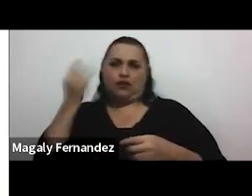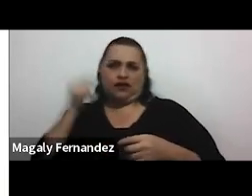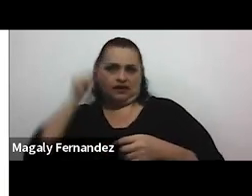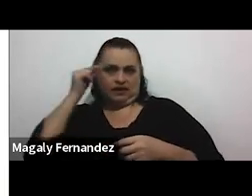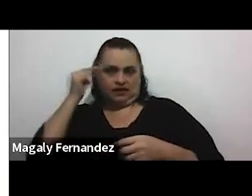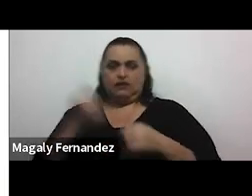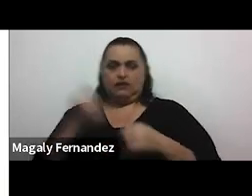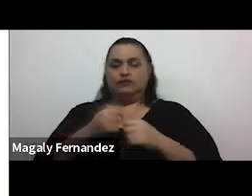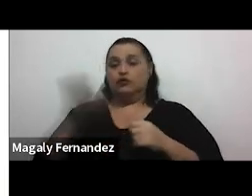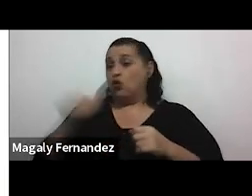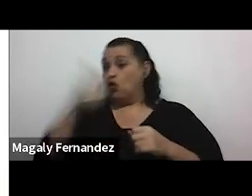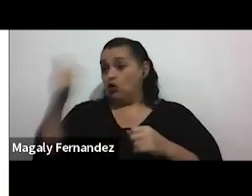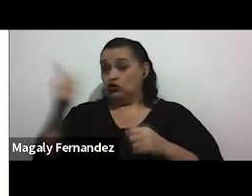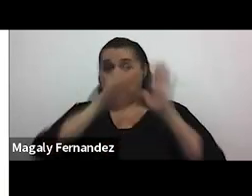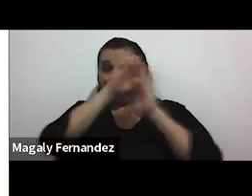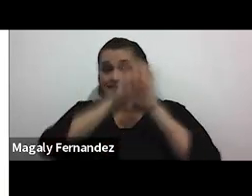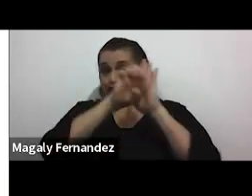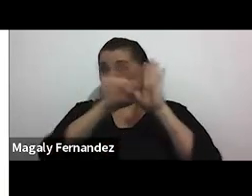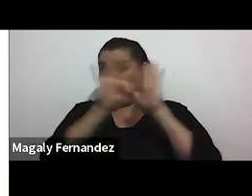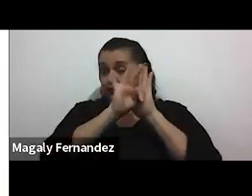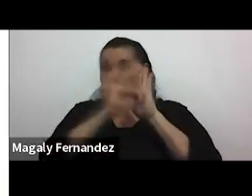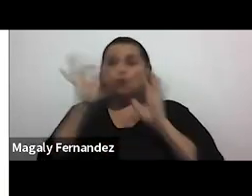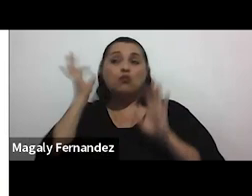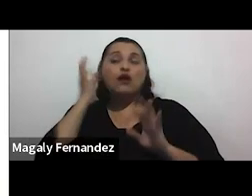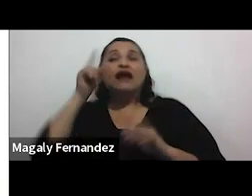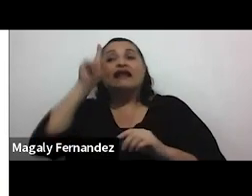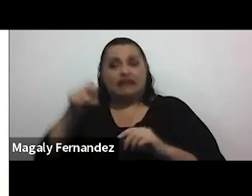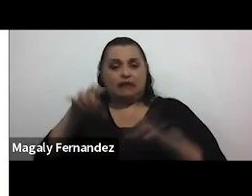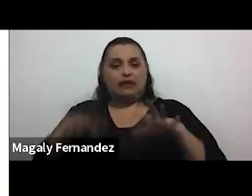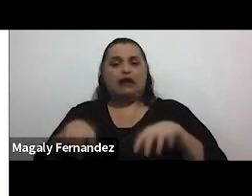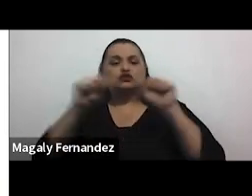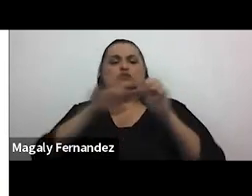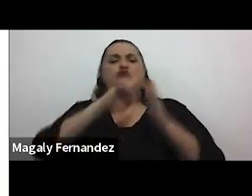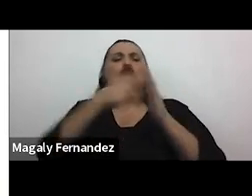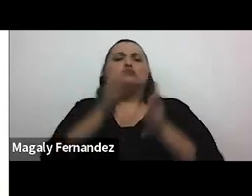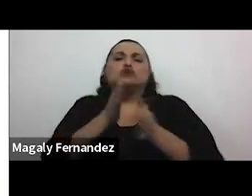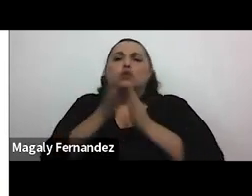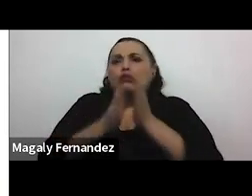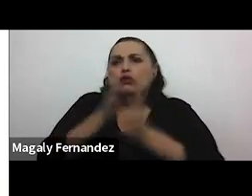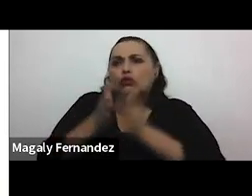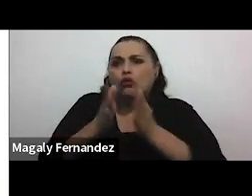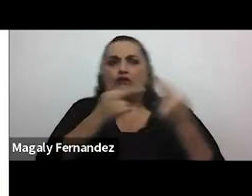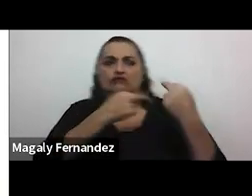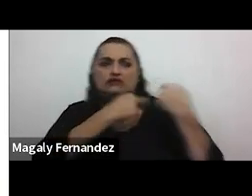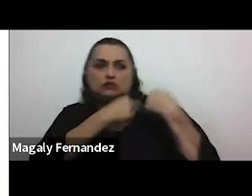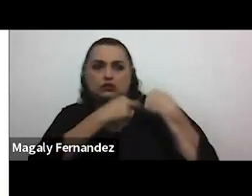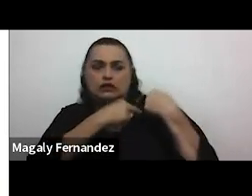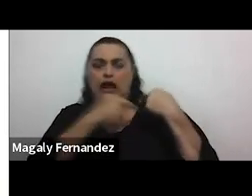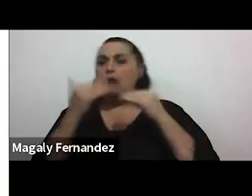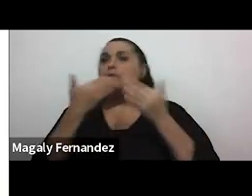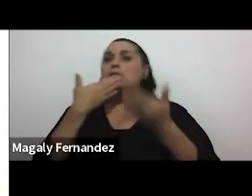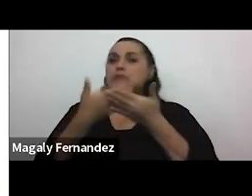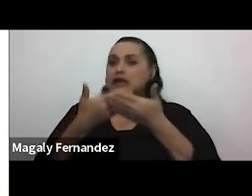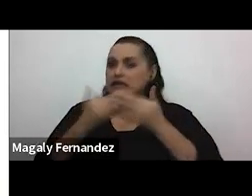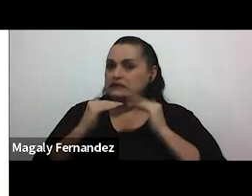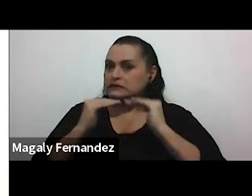Otro de los estereotipos es que las mujeres debemos asumir roles de cuidadoras, de ser responsables del bienestar emocional de la pareja,